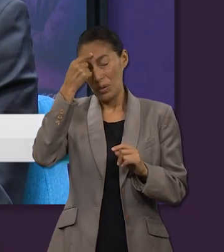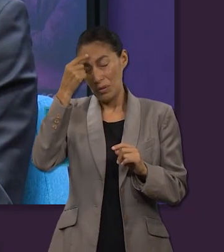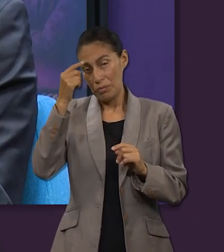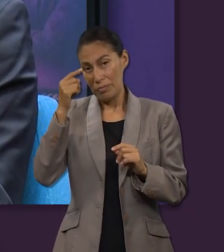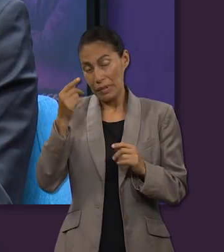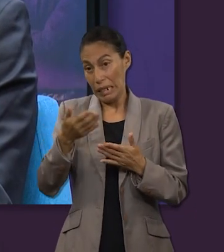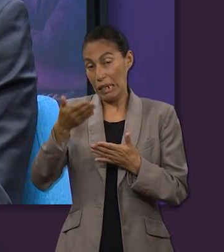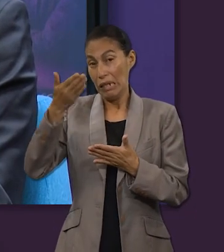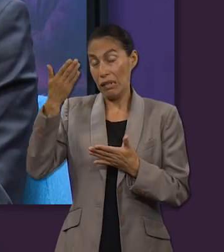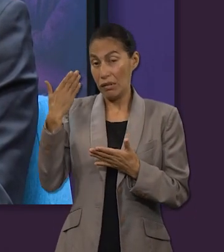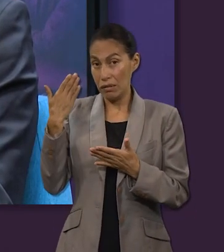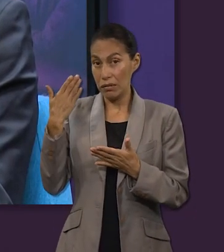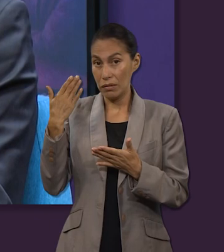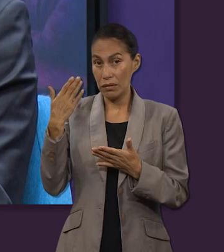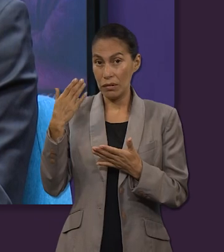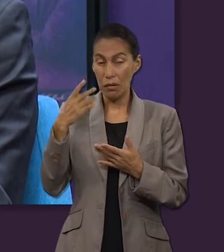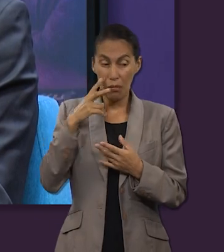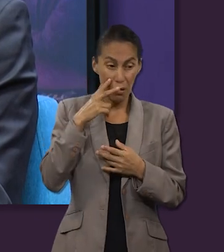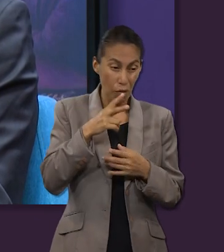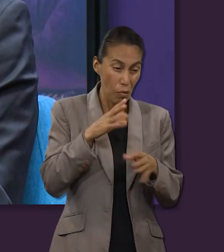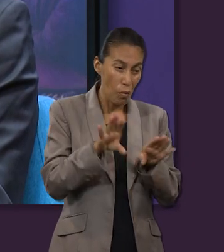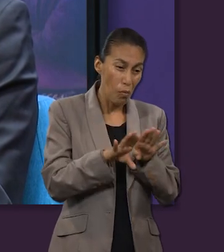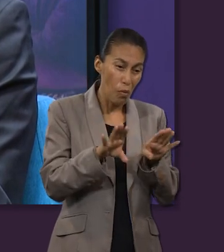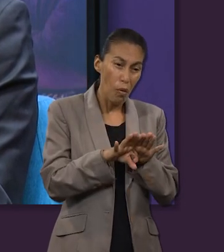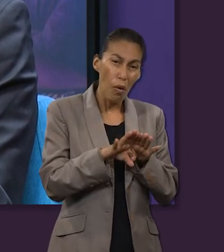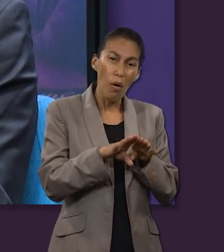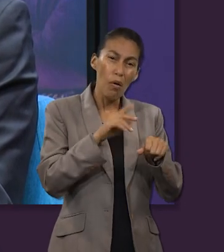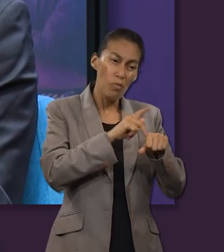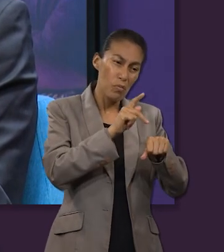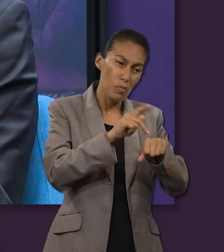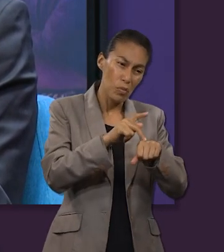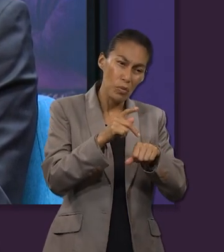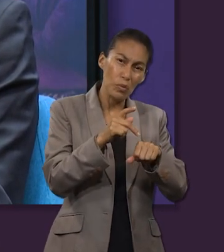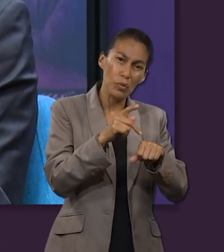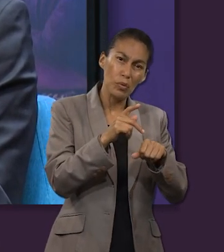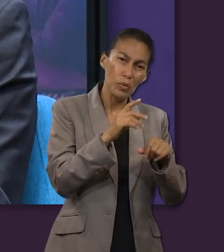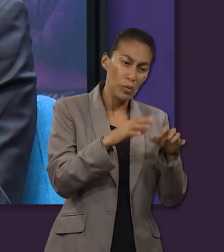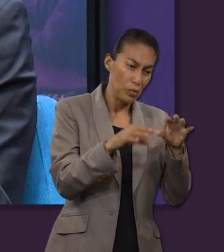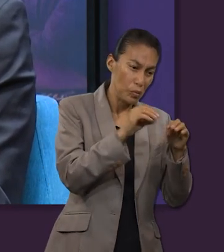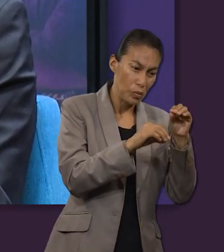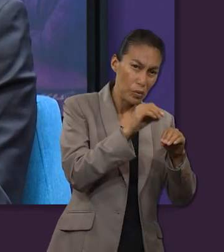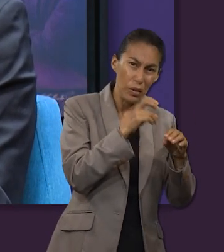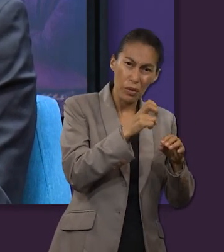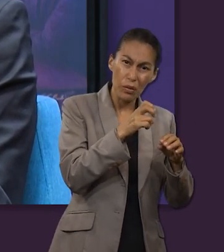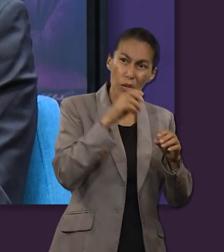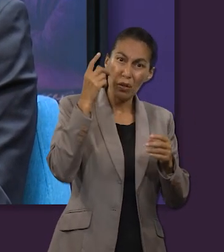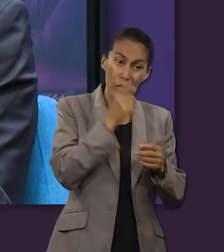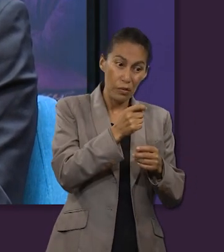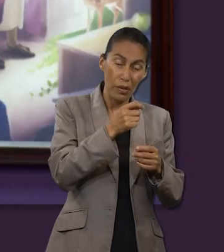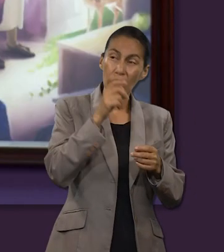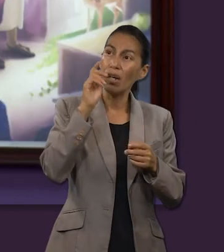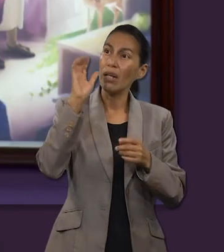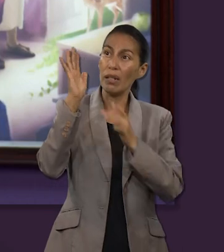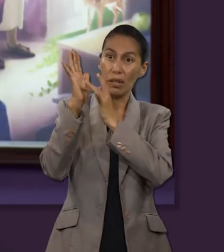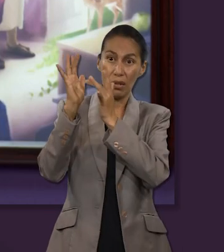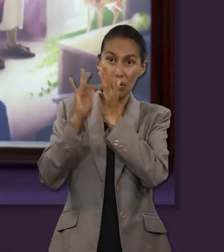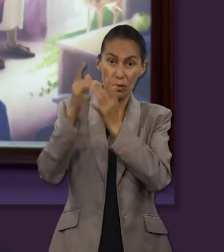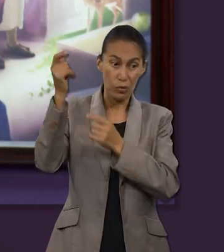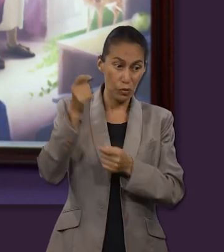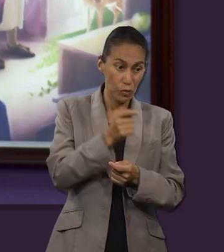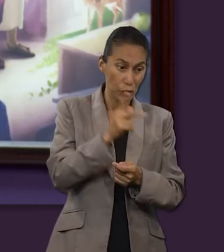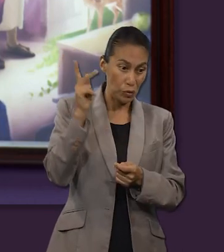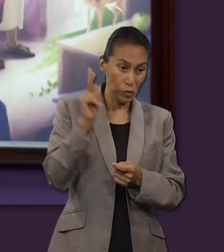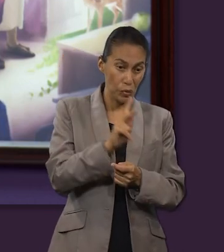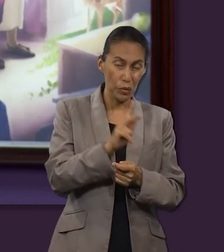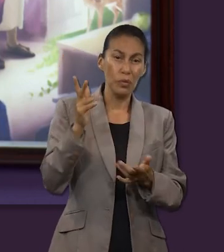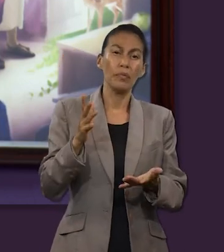para mí. Fue cuando aprendí del sacrificio que hacían los corderos y cómo eso representa Jesús. Hola, yo soy Noemí